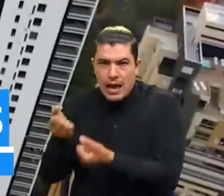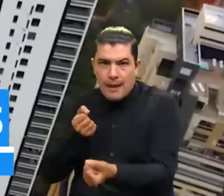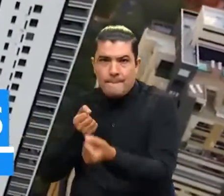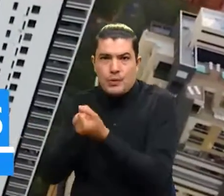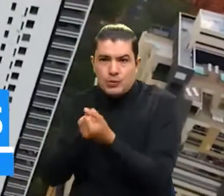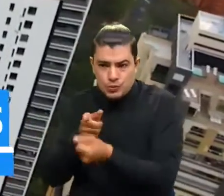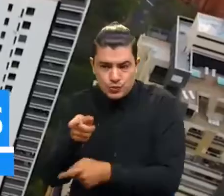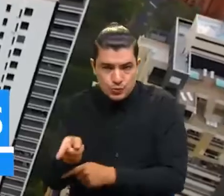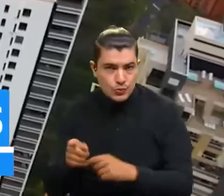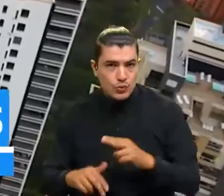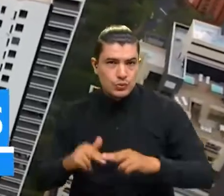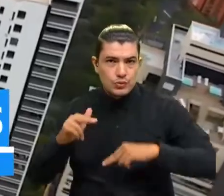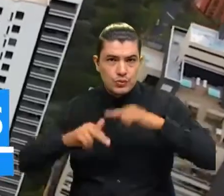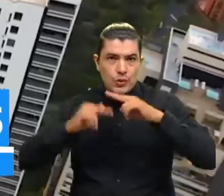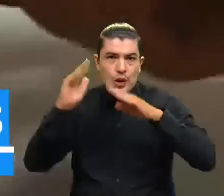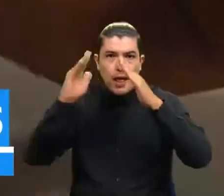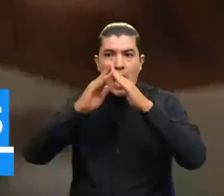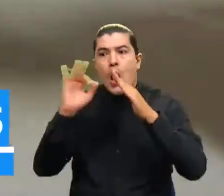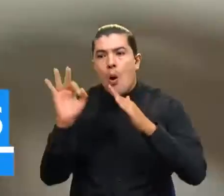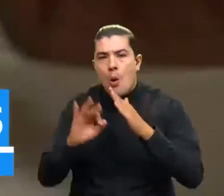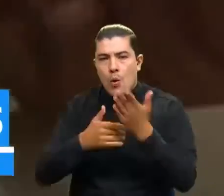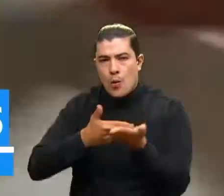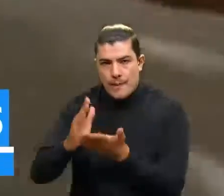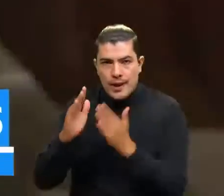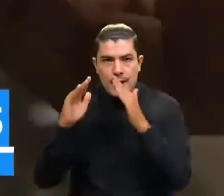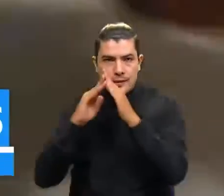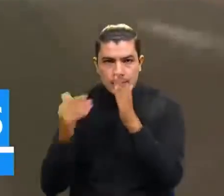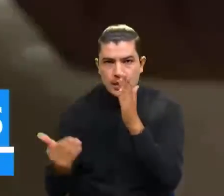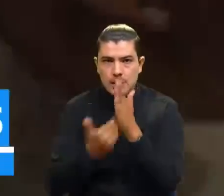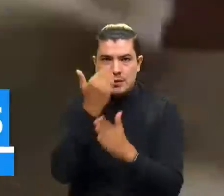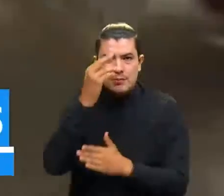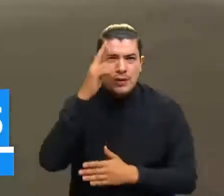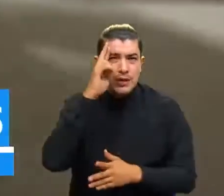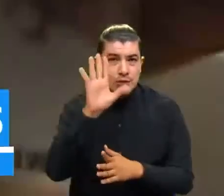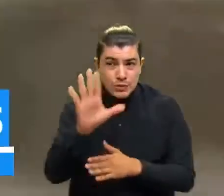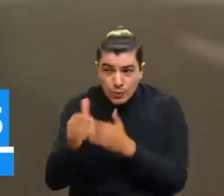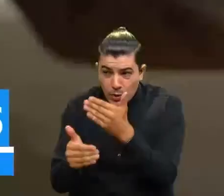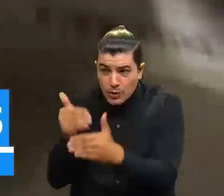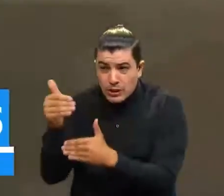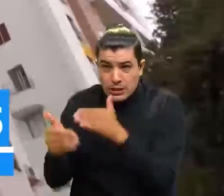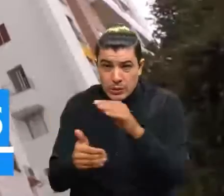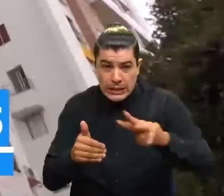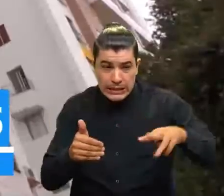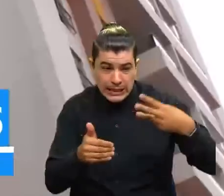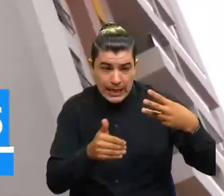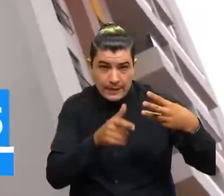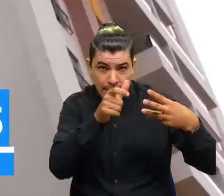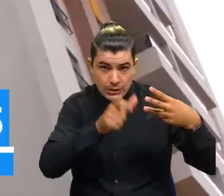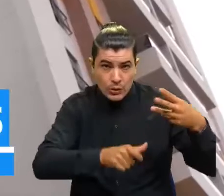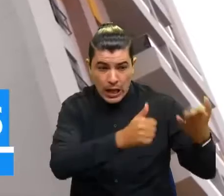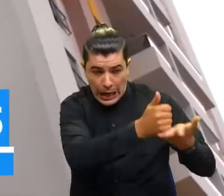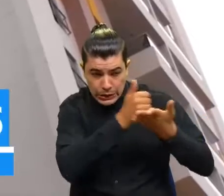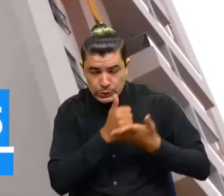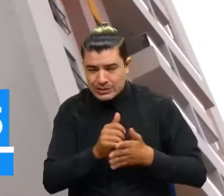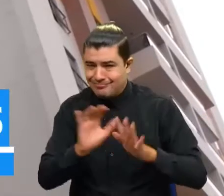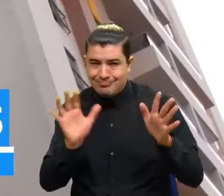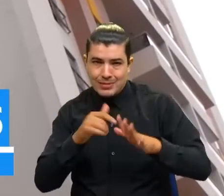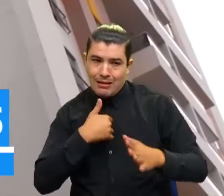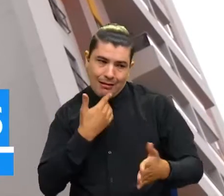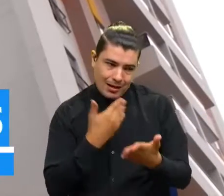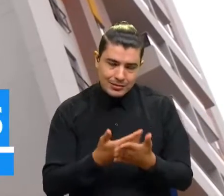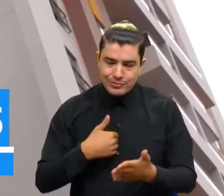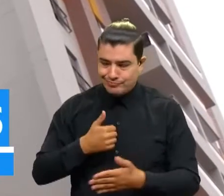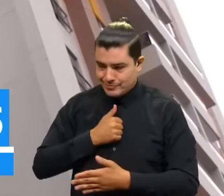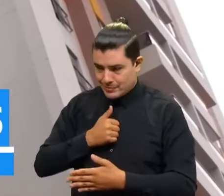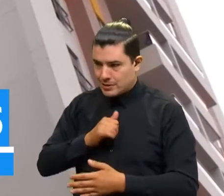gobierno recomienda no aceptar ayudas de terceros en este proceso para evitar situaciones que puedan colocar en riesgo la seguridad financiera de las personas que adelantan